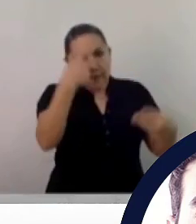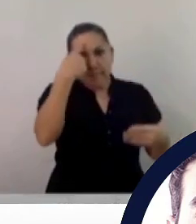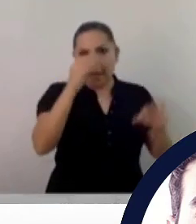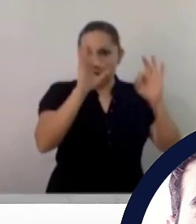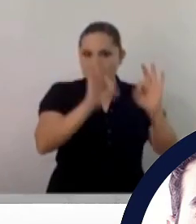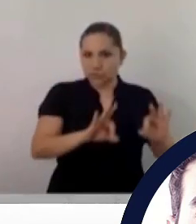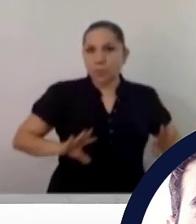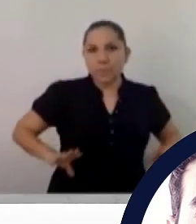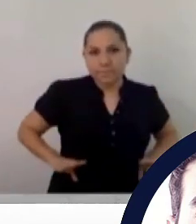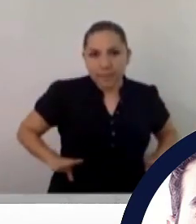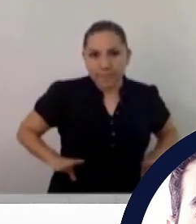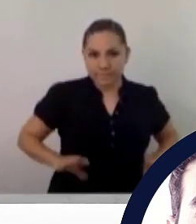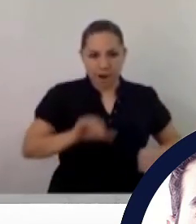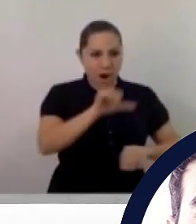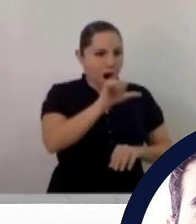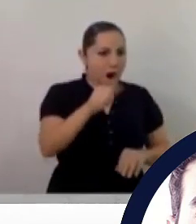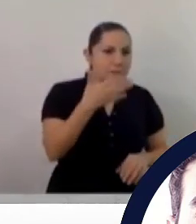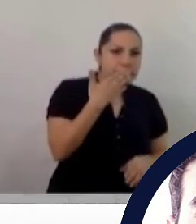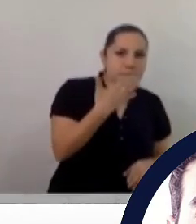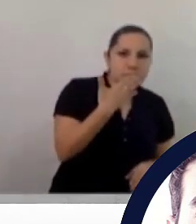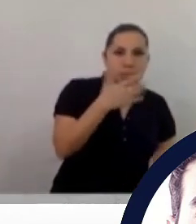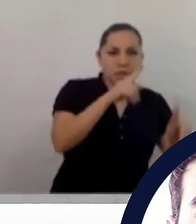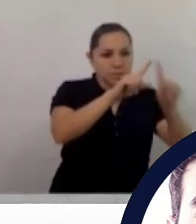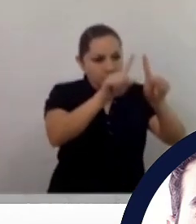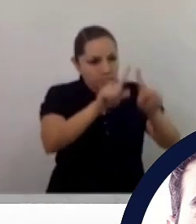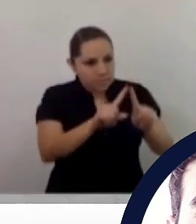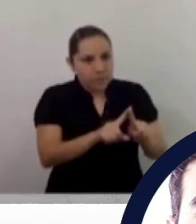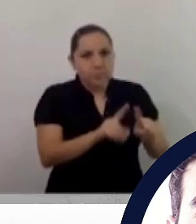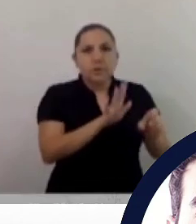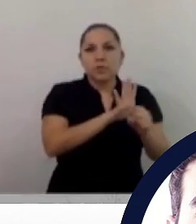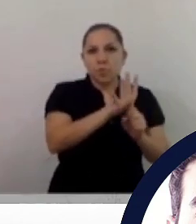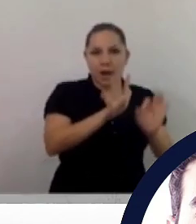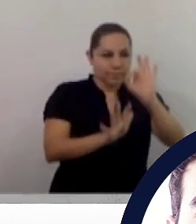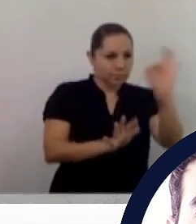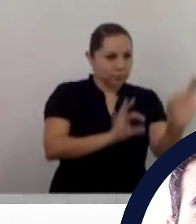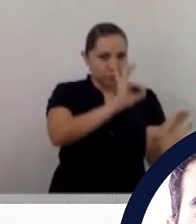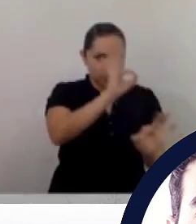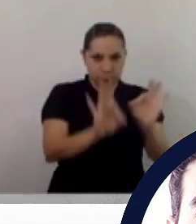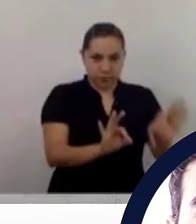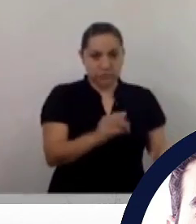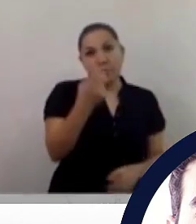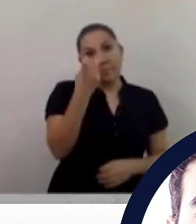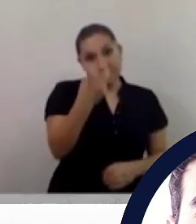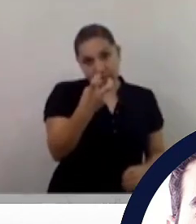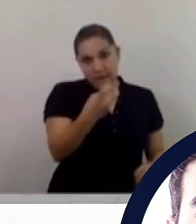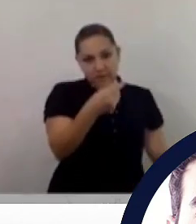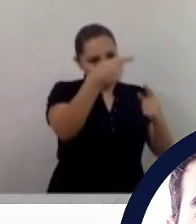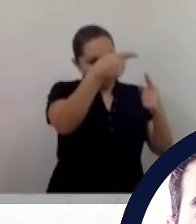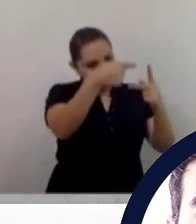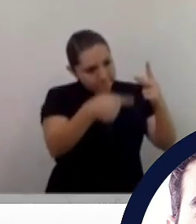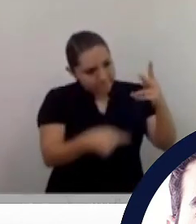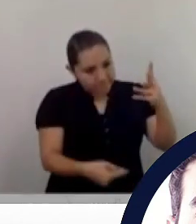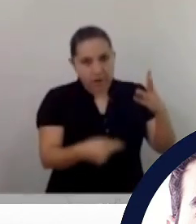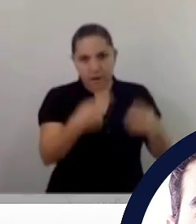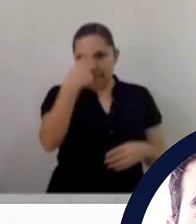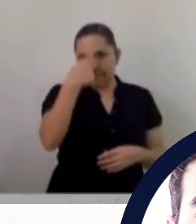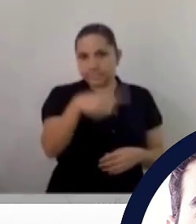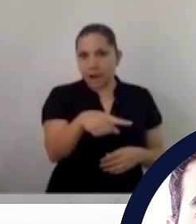en retomar y en pulir sus políticas policíacas y sus políticas de seguridad a nivel local.